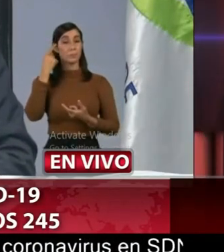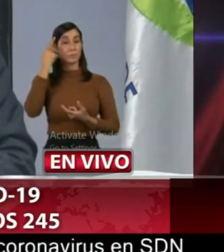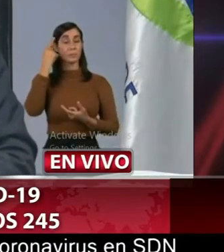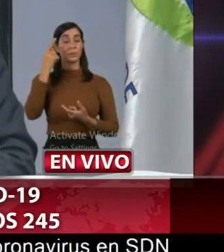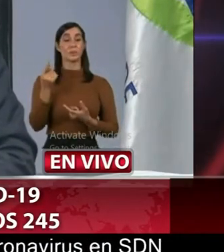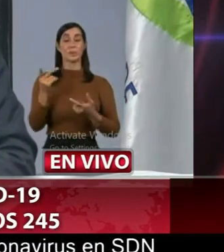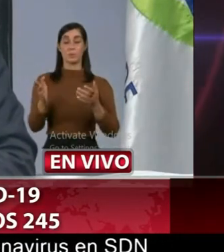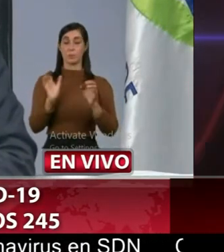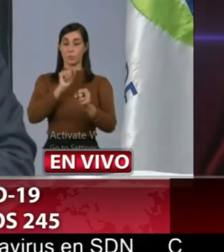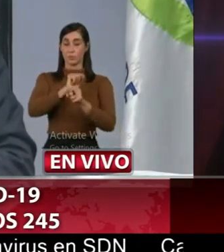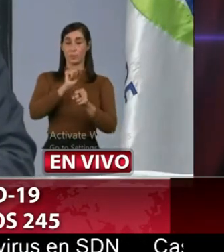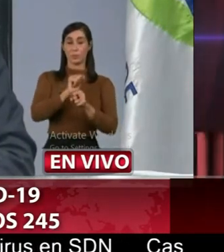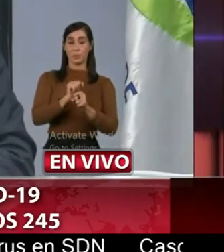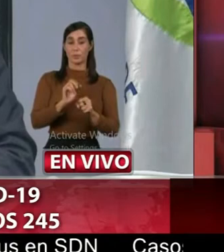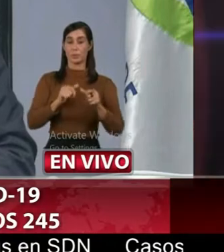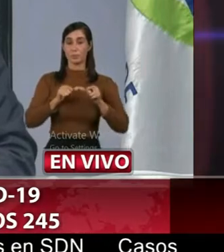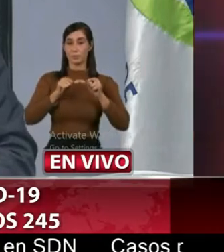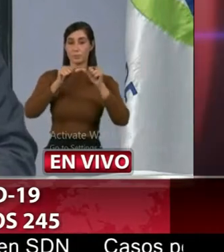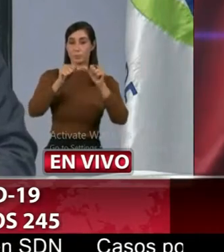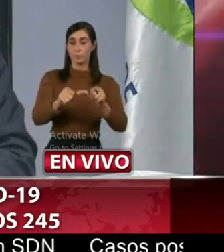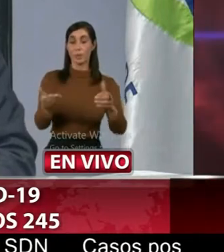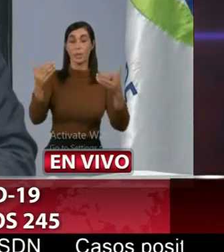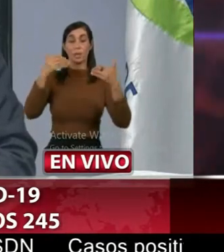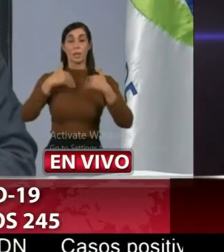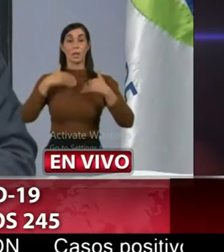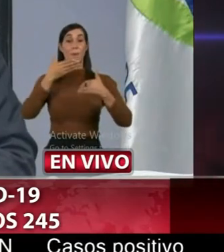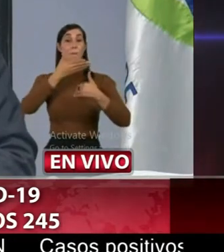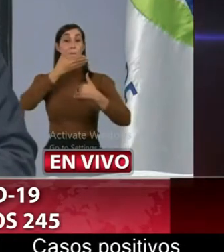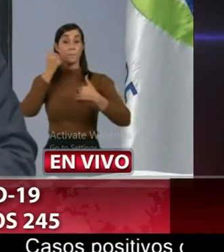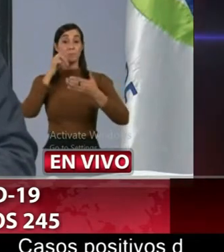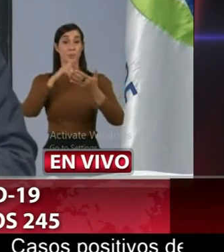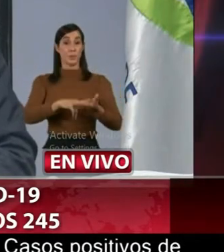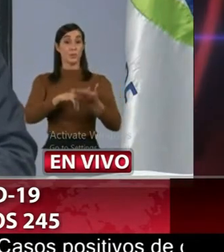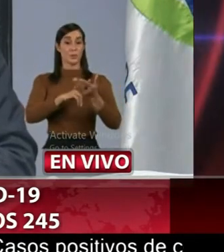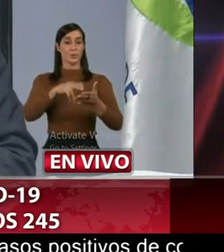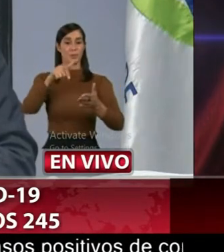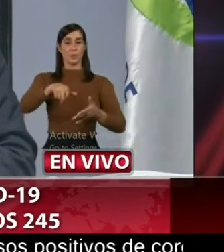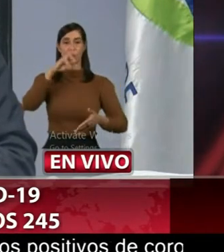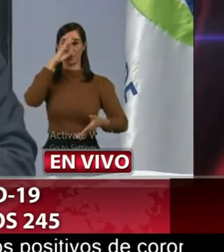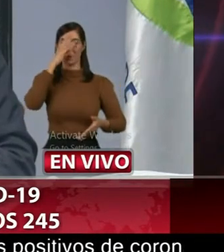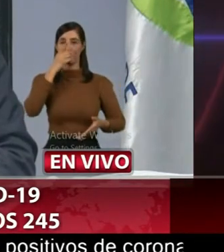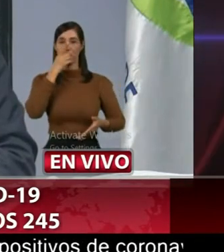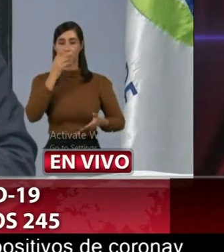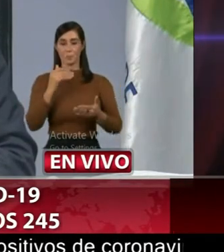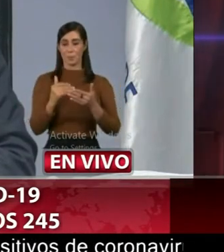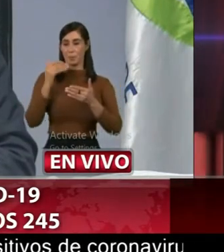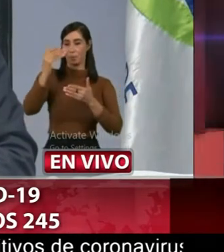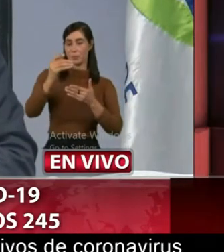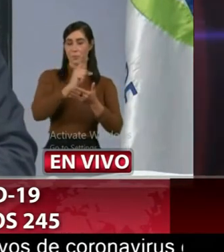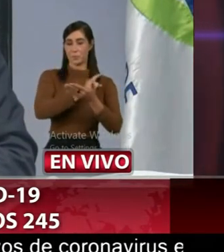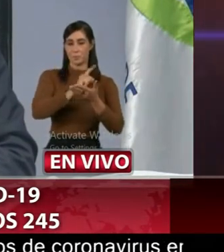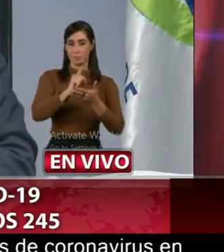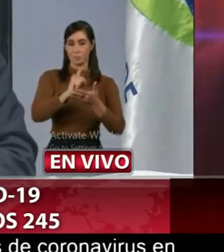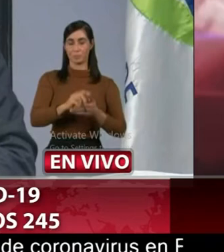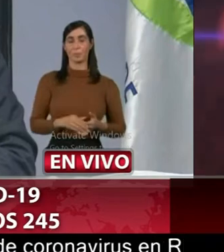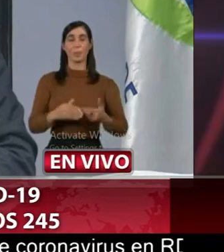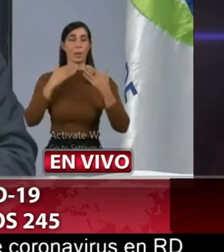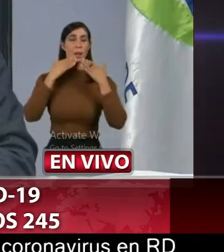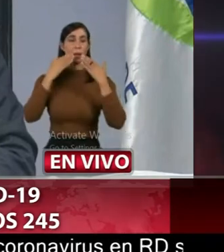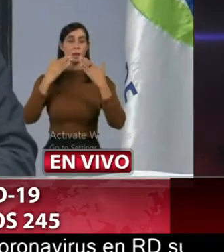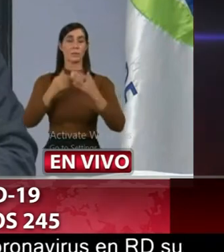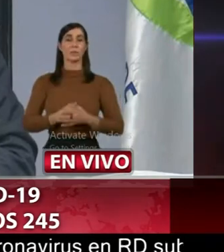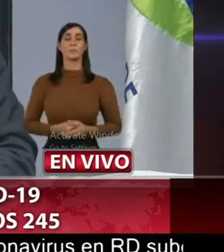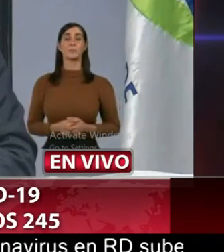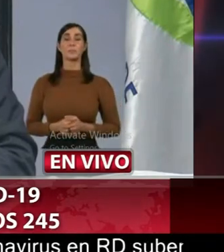y la planificación que se ha hecho tengamos mejores resultados en el país en las próximas semanas gracias